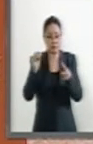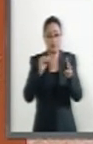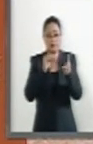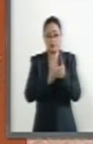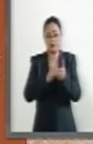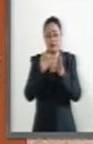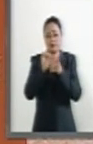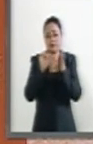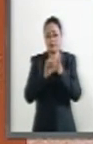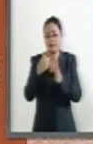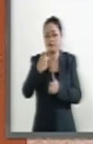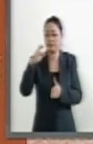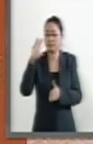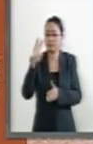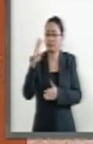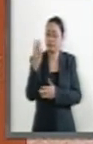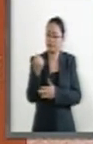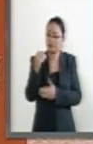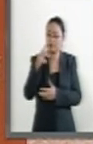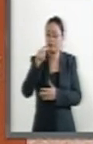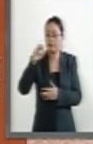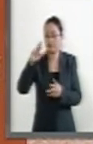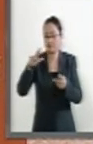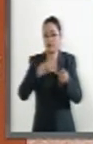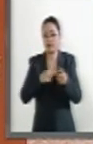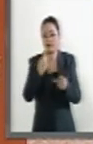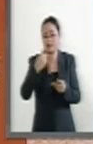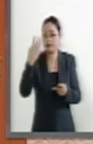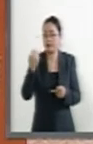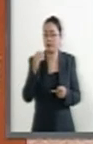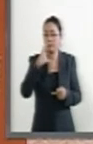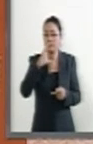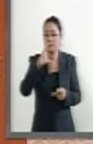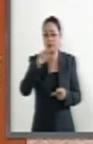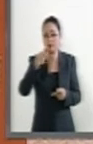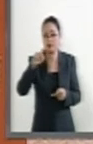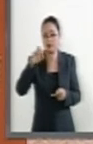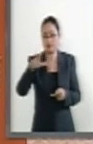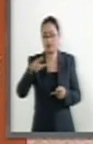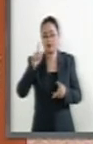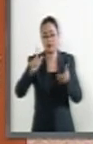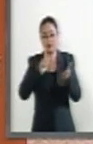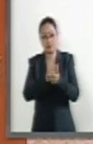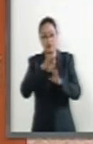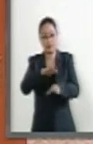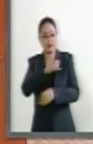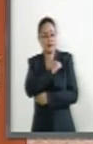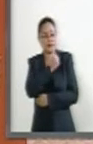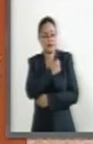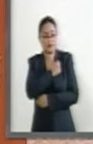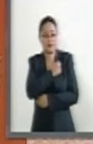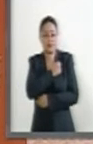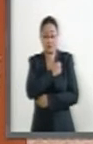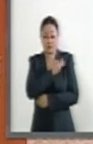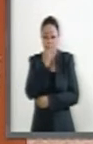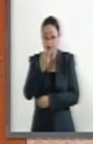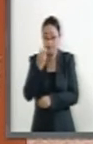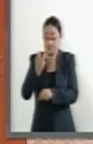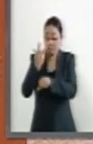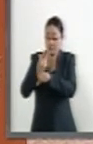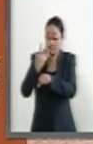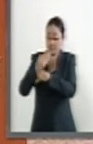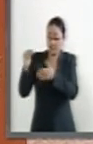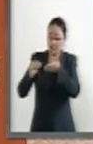artículos 109-3 y 109-4 a la Ley General de Salud. Con estas modificaciones